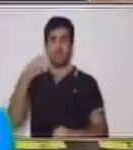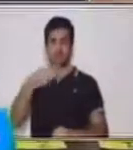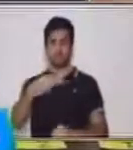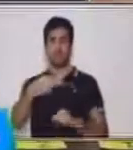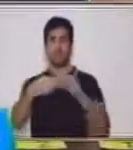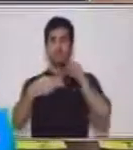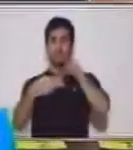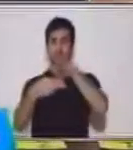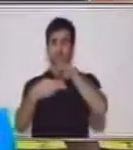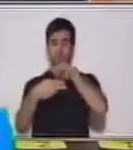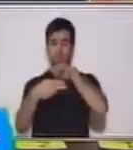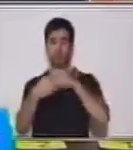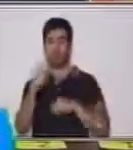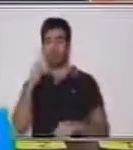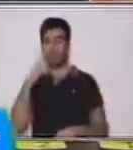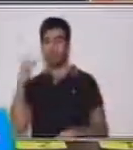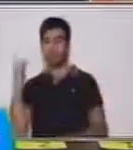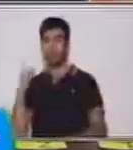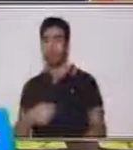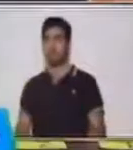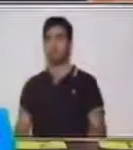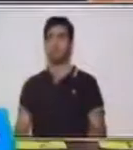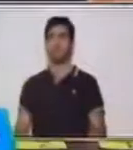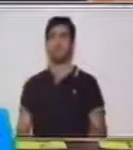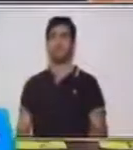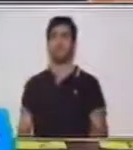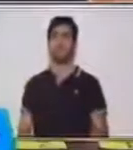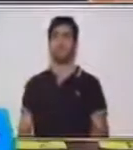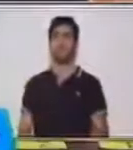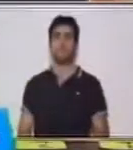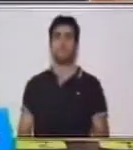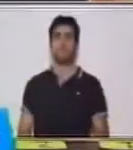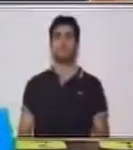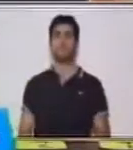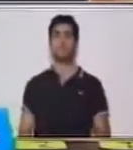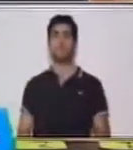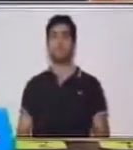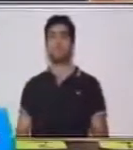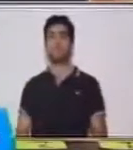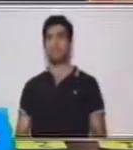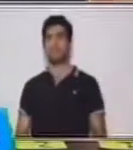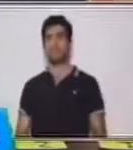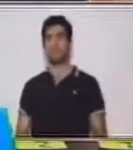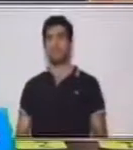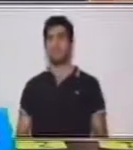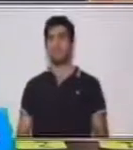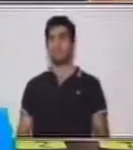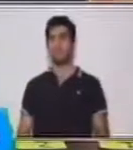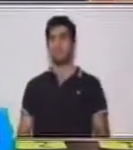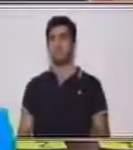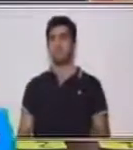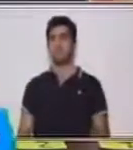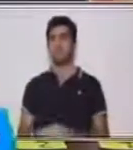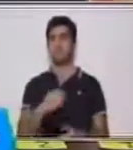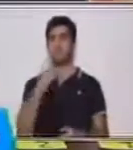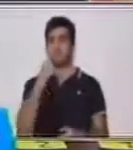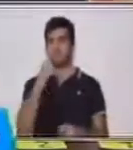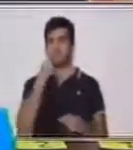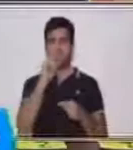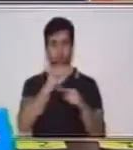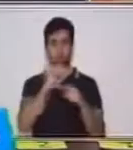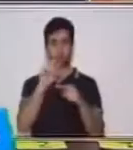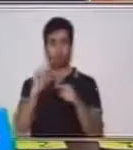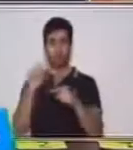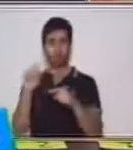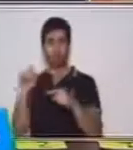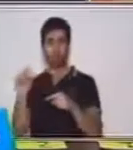vamos a colocar cinco, diez y ¿cuántos puntos? Muy bien, excelente, tres puntos.